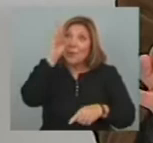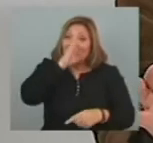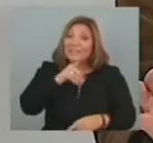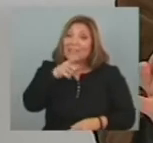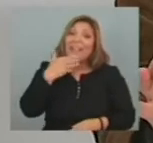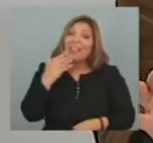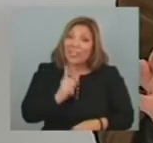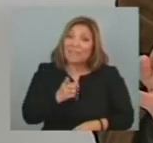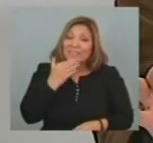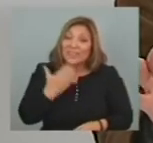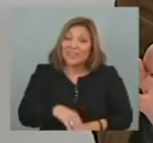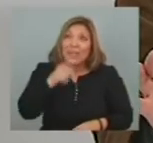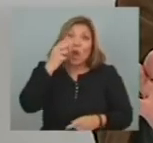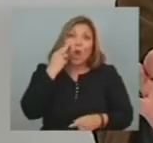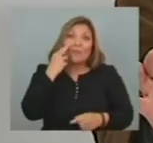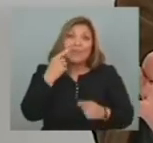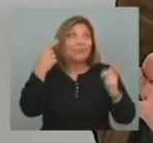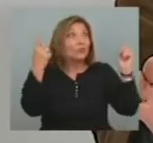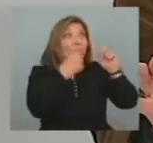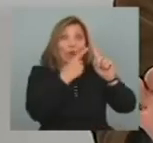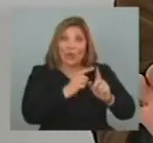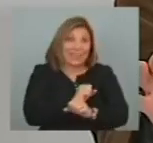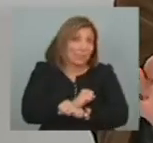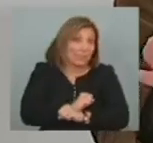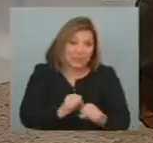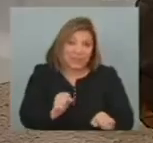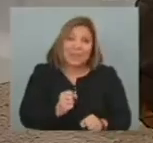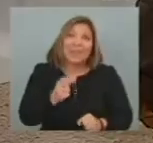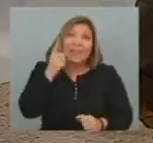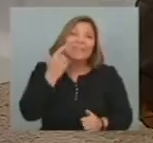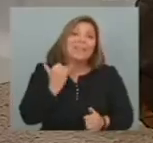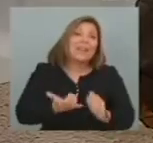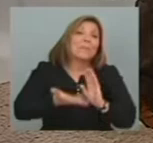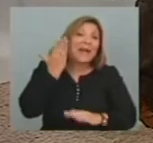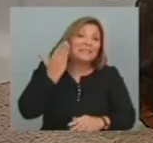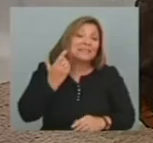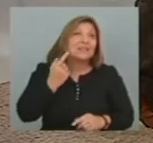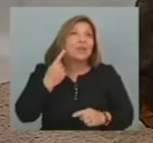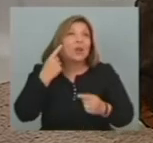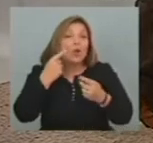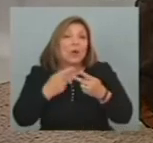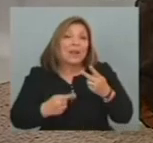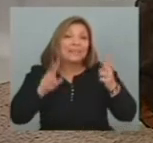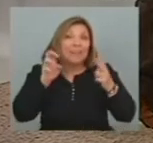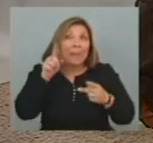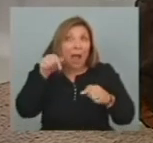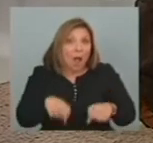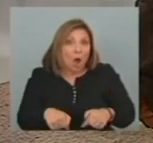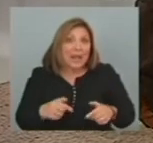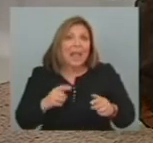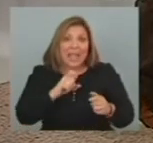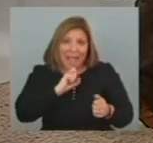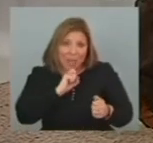No puede tener Un conflicto Con Argentina Y tiene muchas Mejoras razones Que nosotros Para hoy Estar molesto Con Argentina Y lo